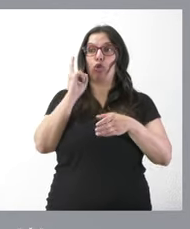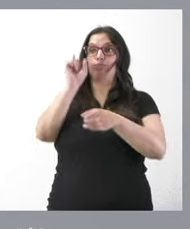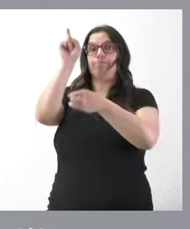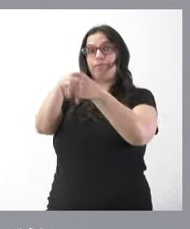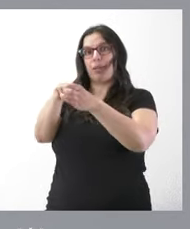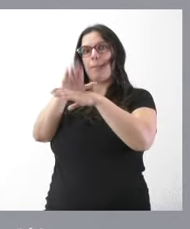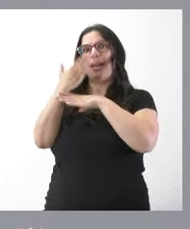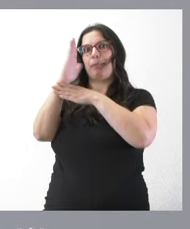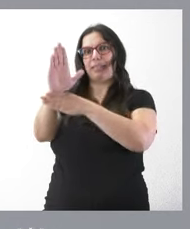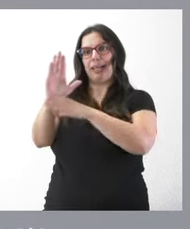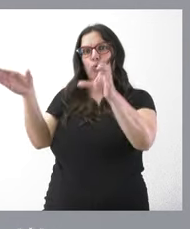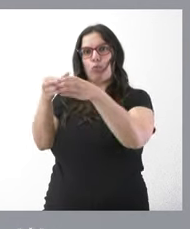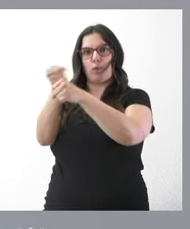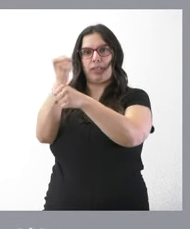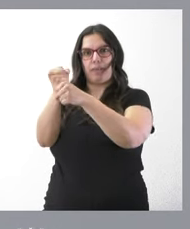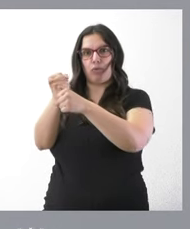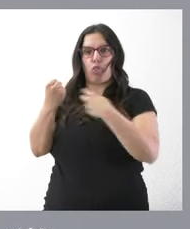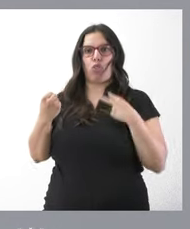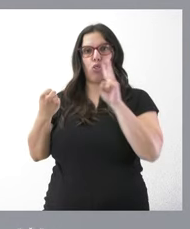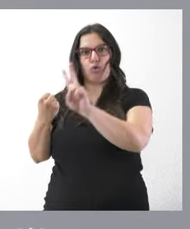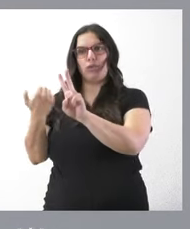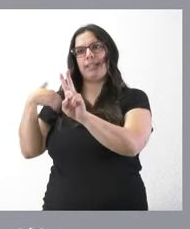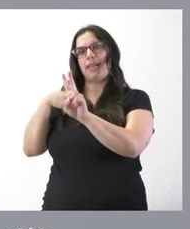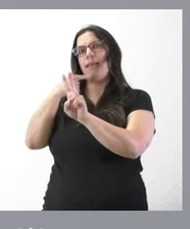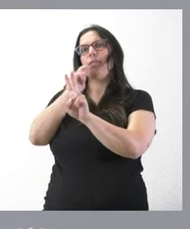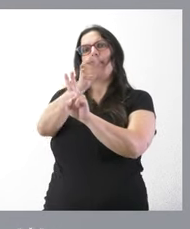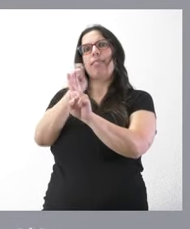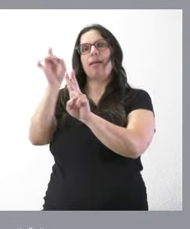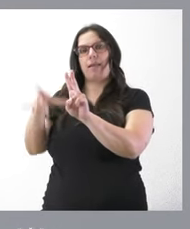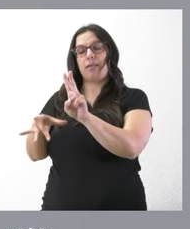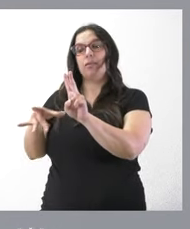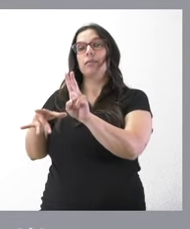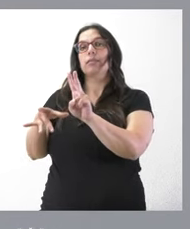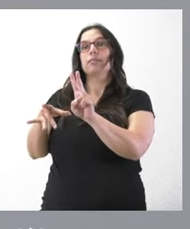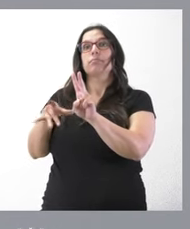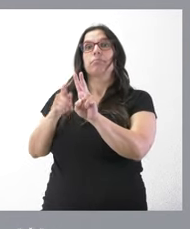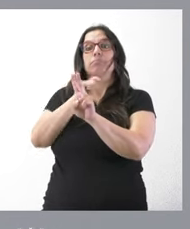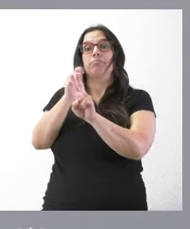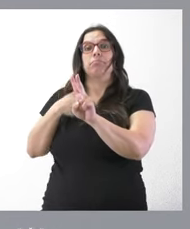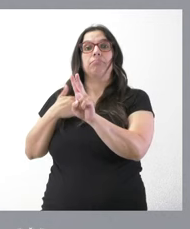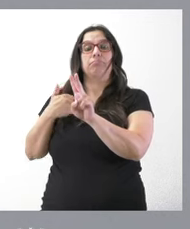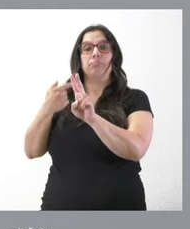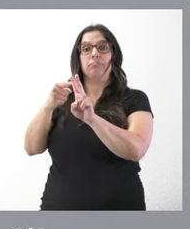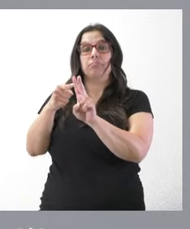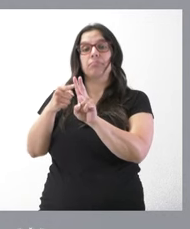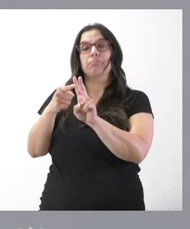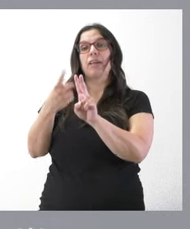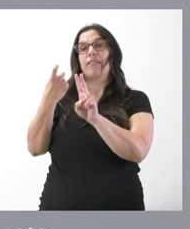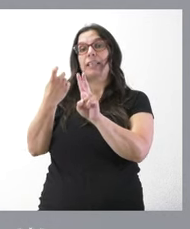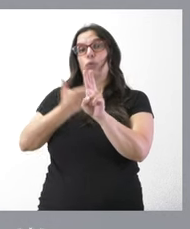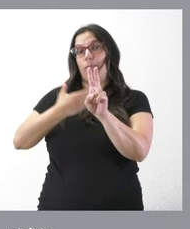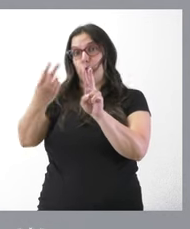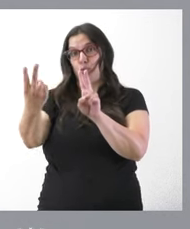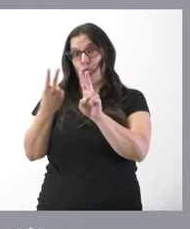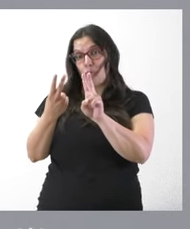grupo de trabajo y que lógicamente en el momento en que tengamos representantes del Ayuntamiento de